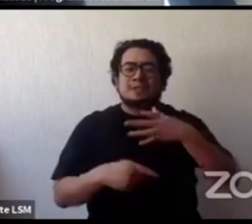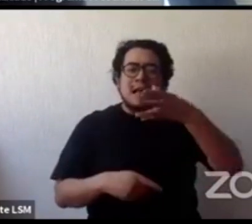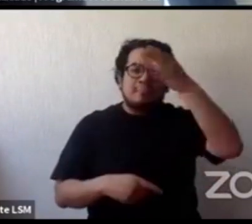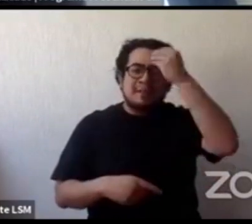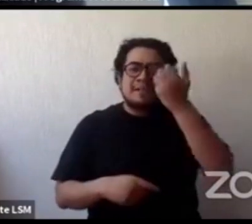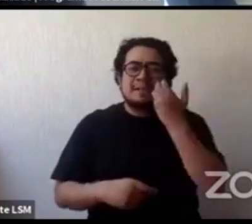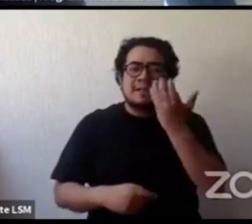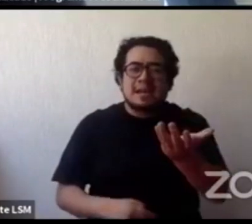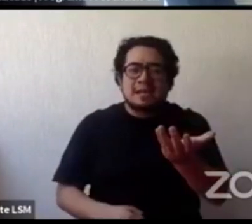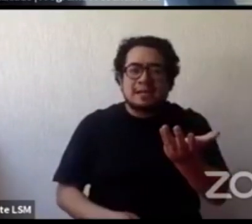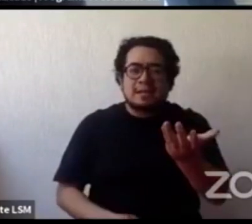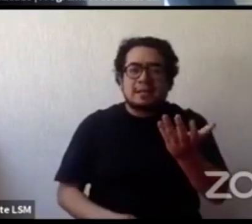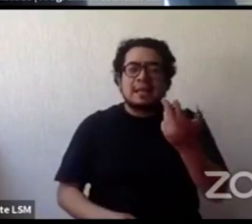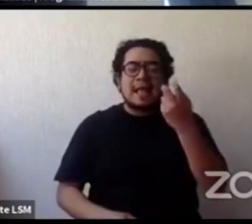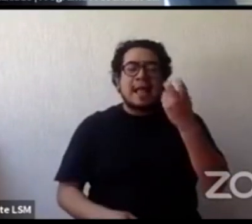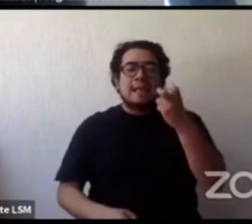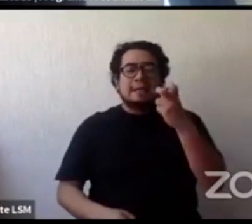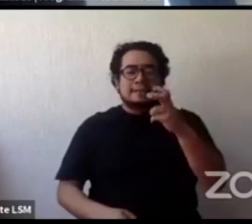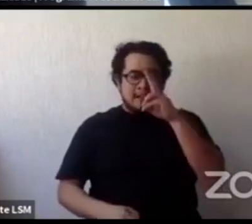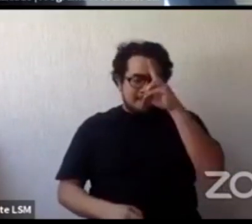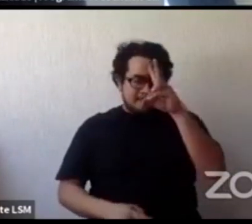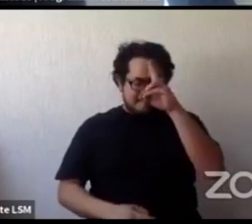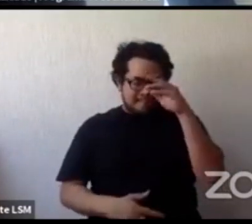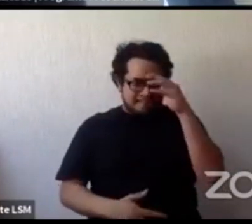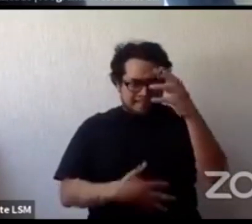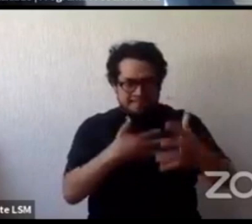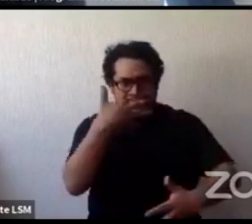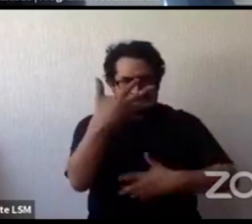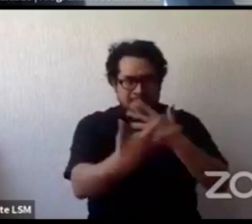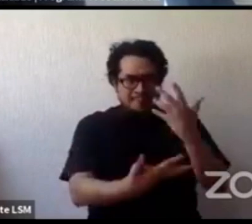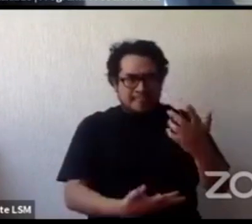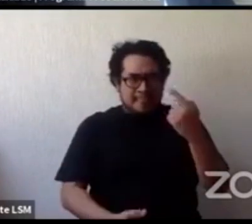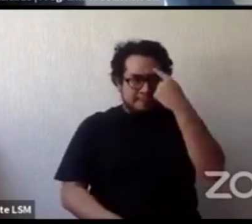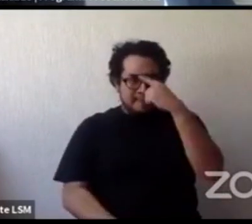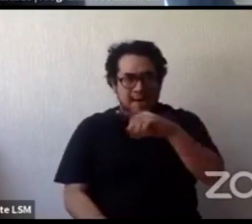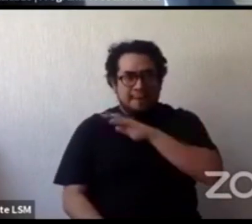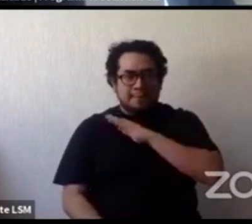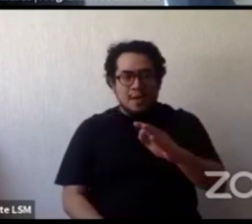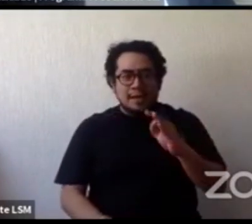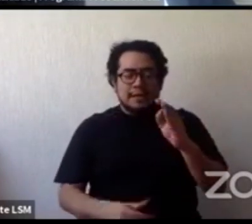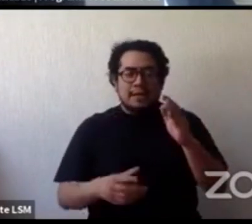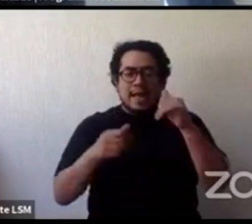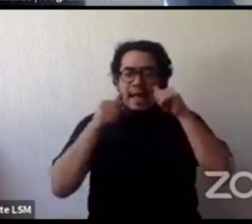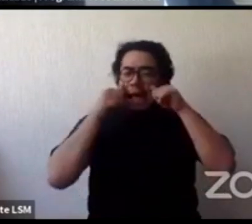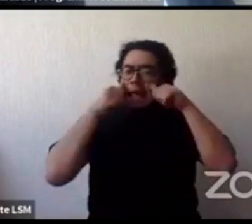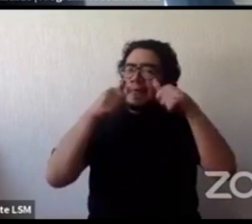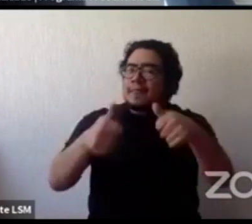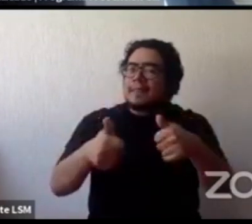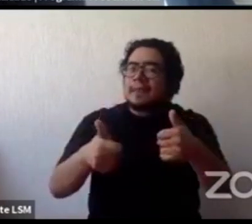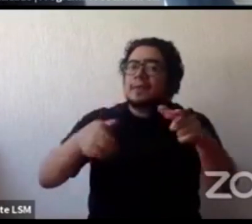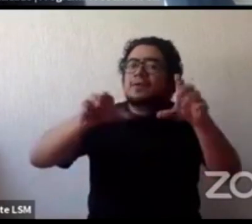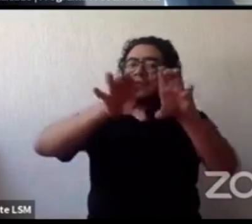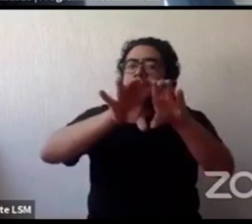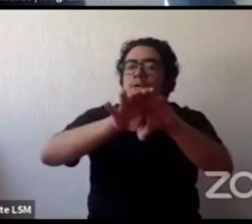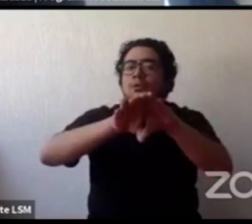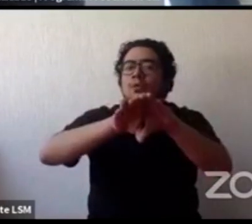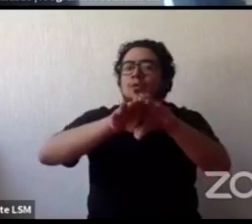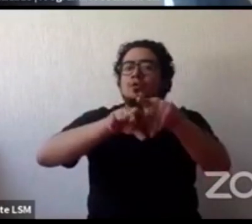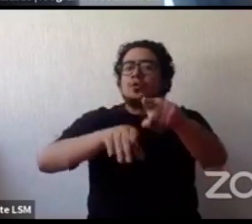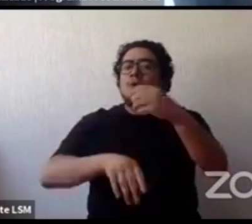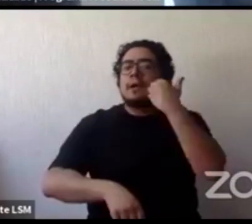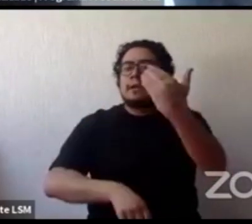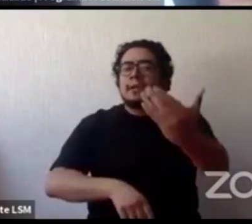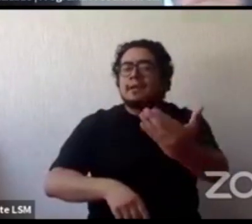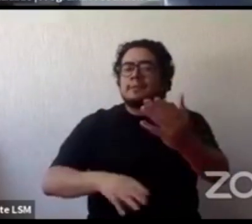mesa de violencia sexual infantil que podemos hacer para prevenir detectar y atender ¿cuál es el mensaje con el que quieres que se quede